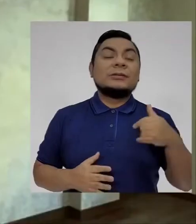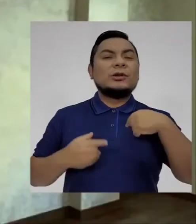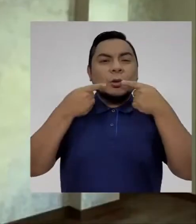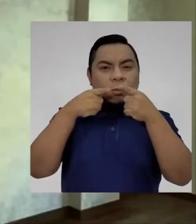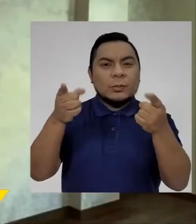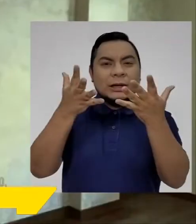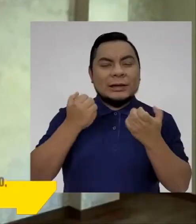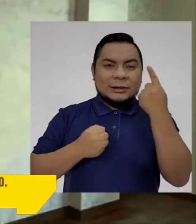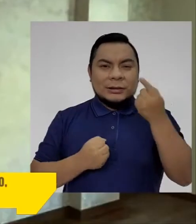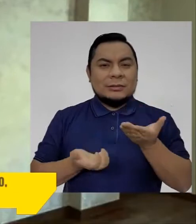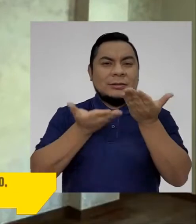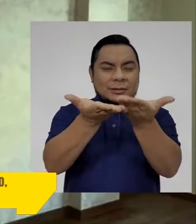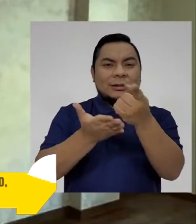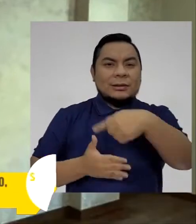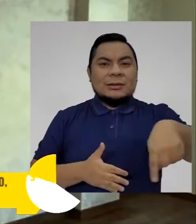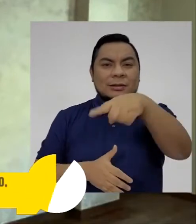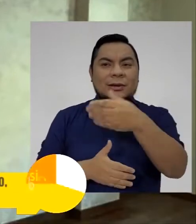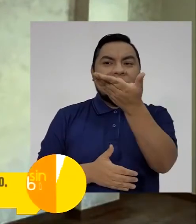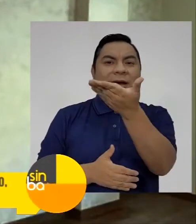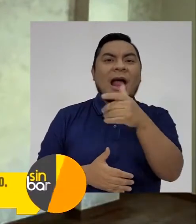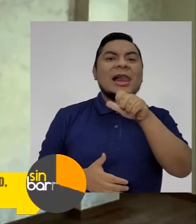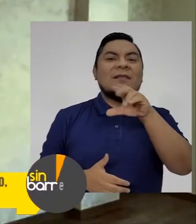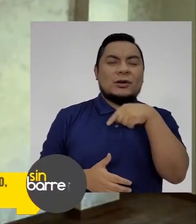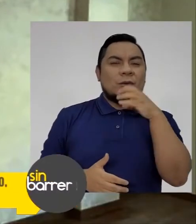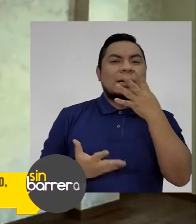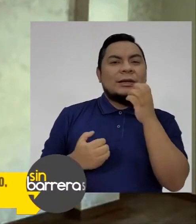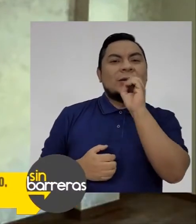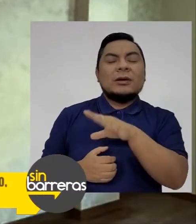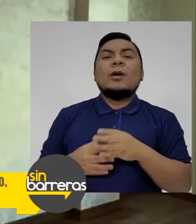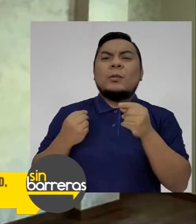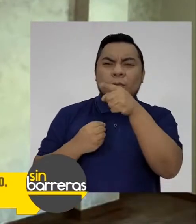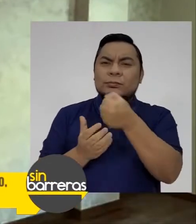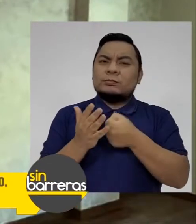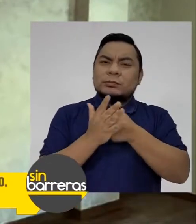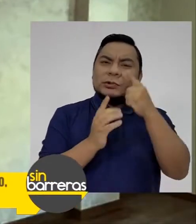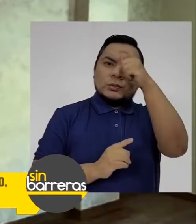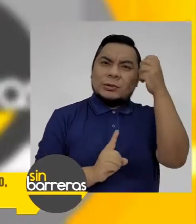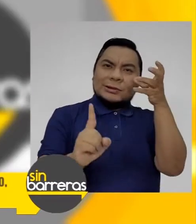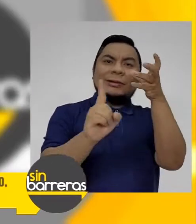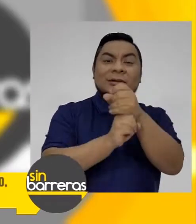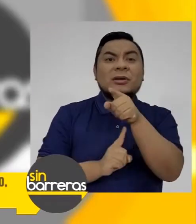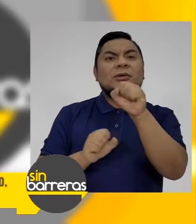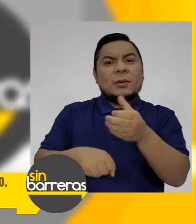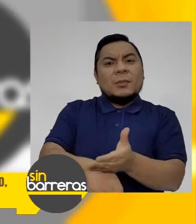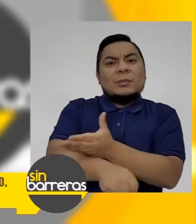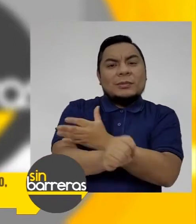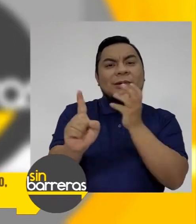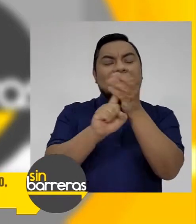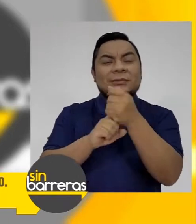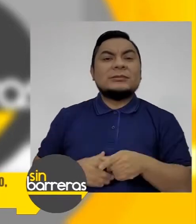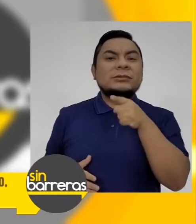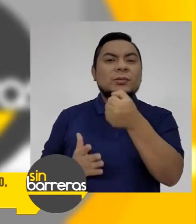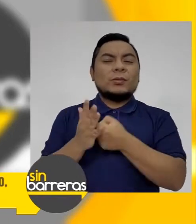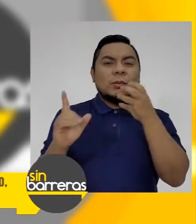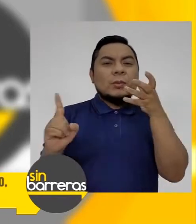El mensaje que yo quisiera dejarle a Álvaro es sencillamente que luche por sus sueños y los está logrando,